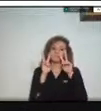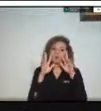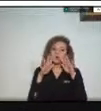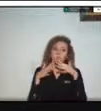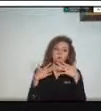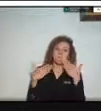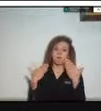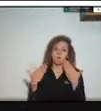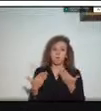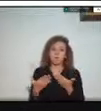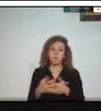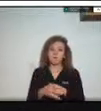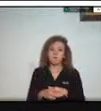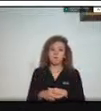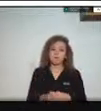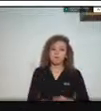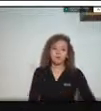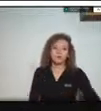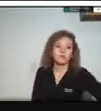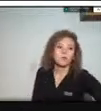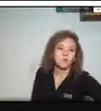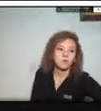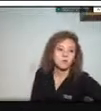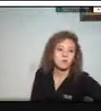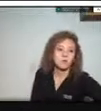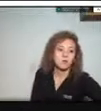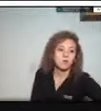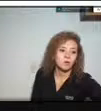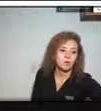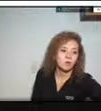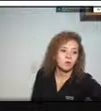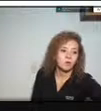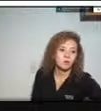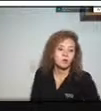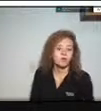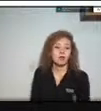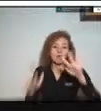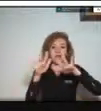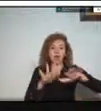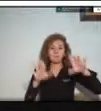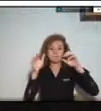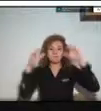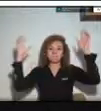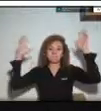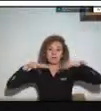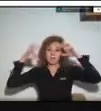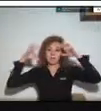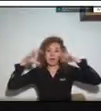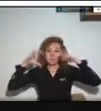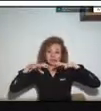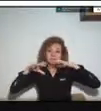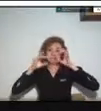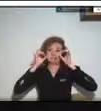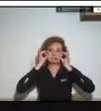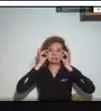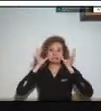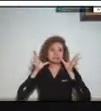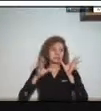identificado la avenida torrencial claro que en este tema pues tenemos